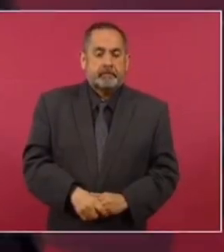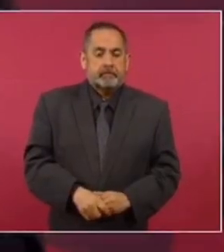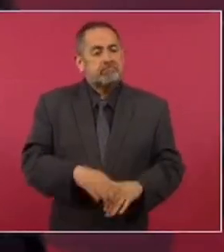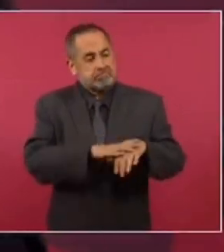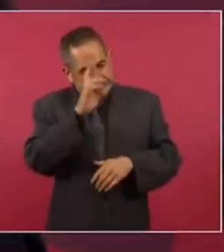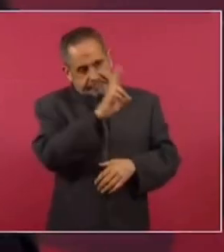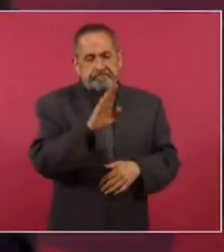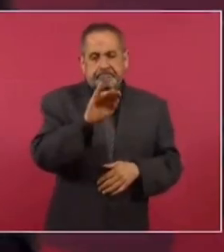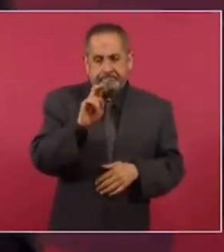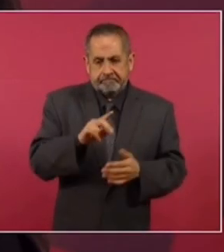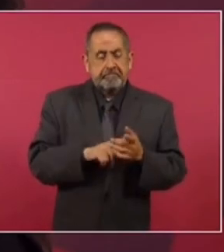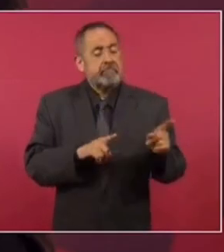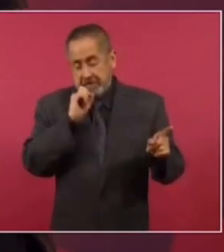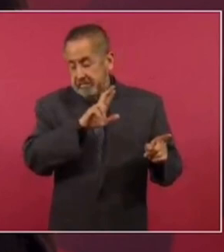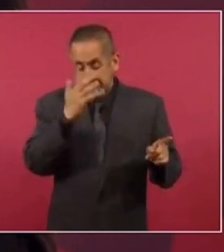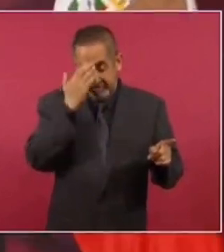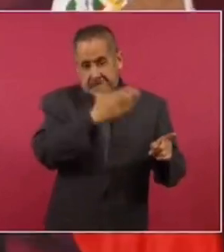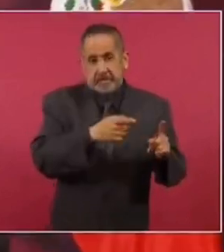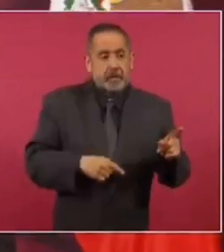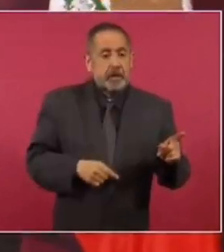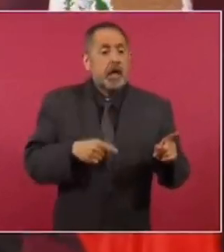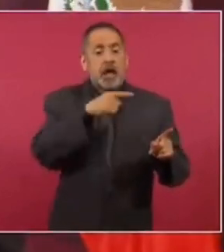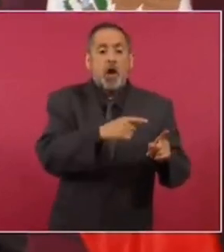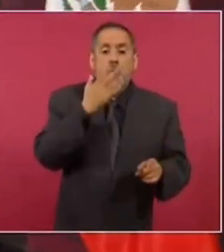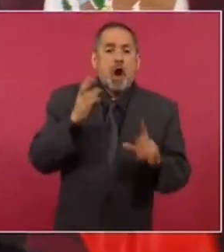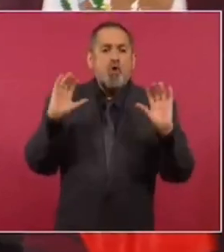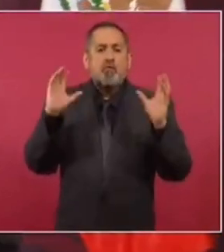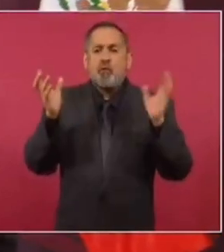reconocemos eso y le reconocemos al presidente Valle, que no haya redadas.